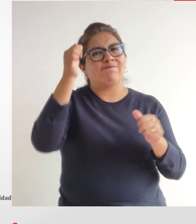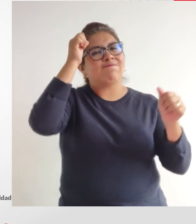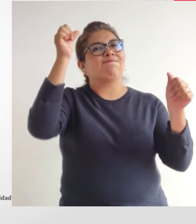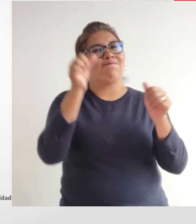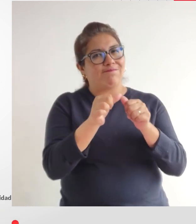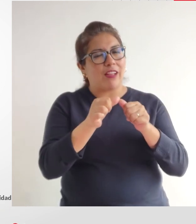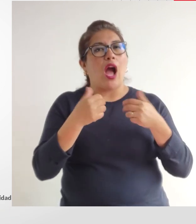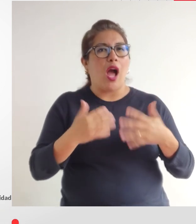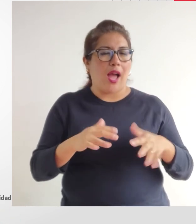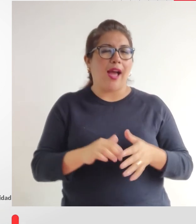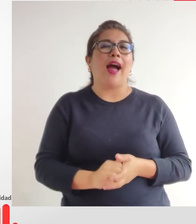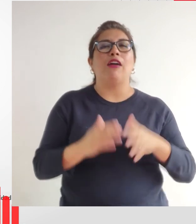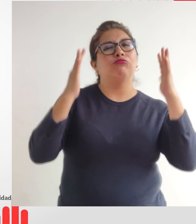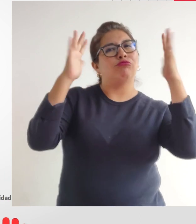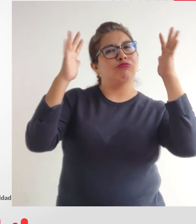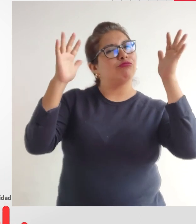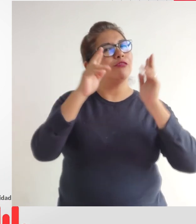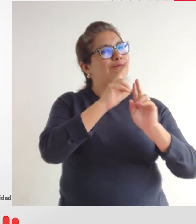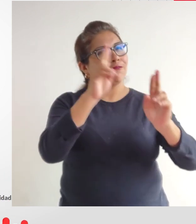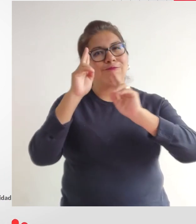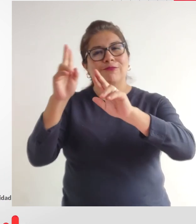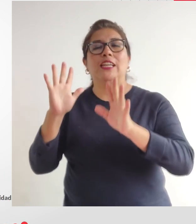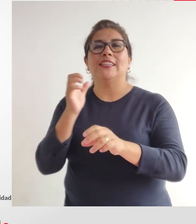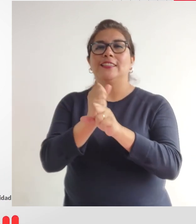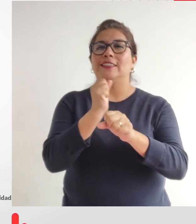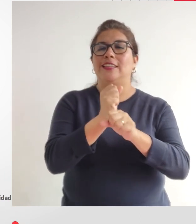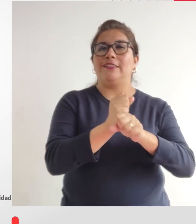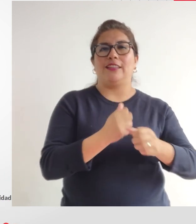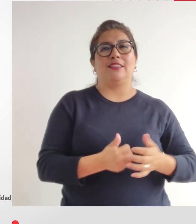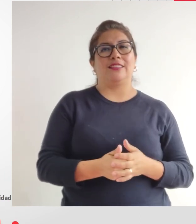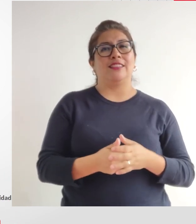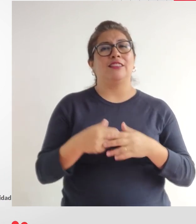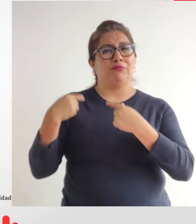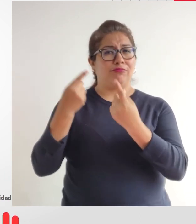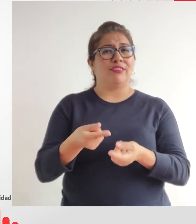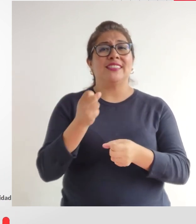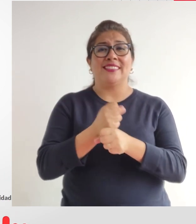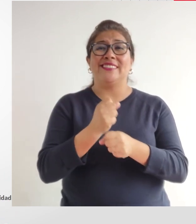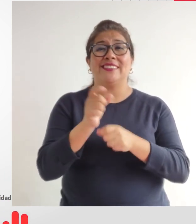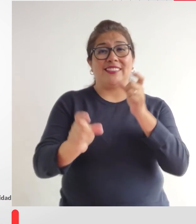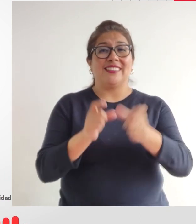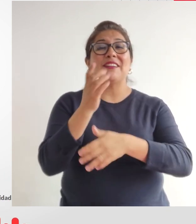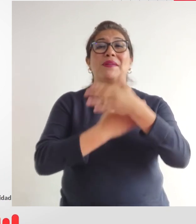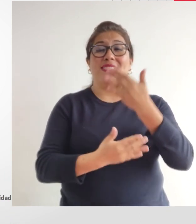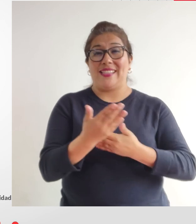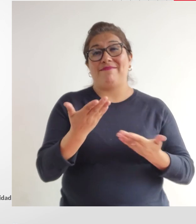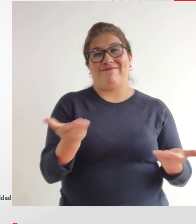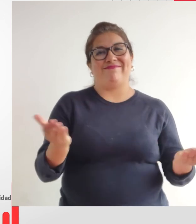día de conmemoración de reconocimiento de trabajo también que se viene realizando para las